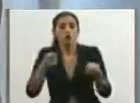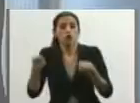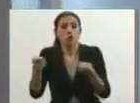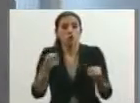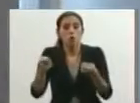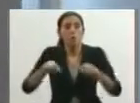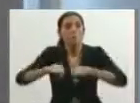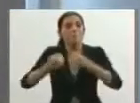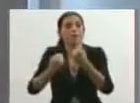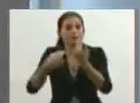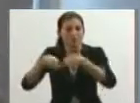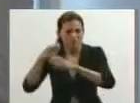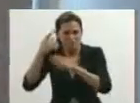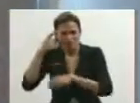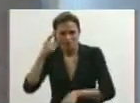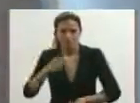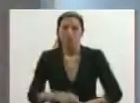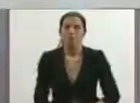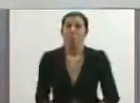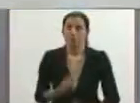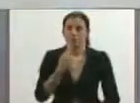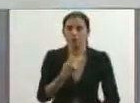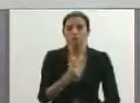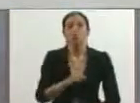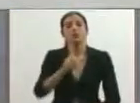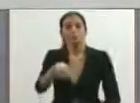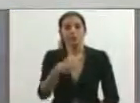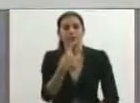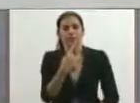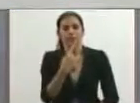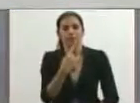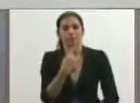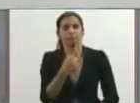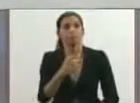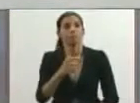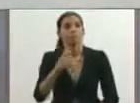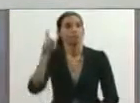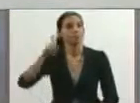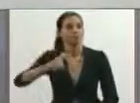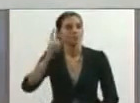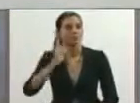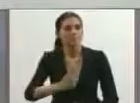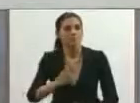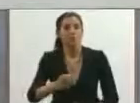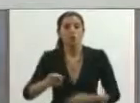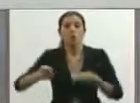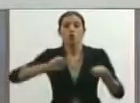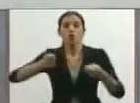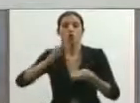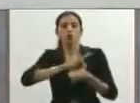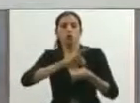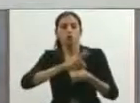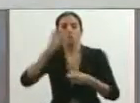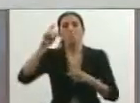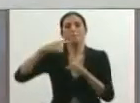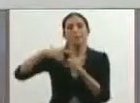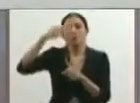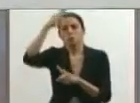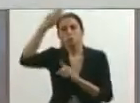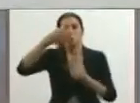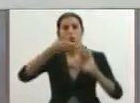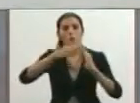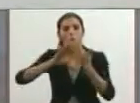panaderías. Asimismo, destacó que es necesario que las contralorías sociales y los consejos comunales